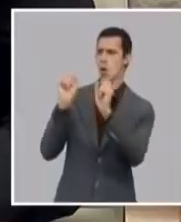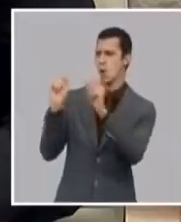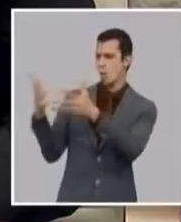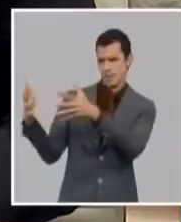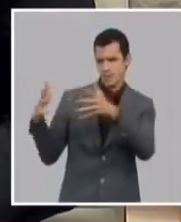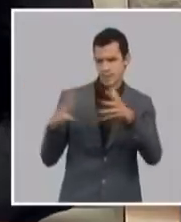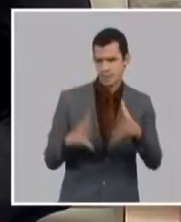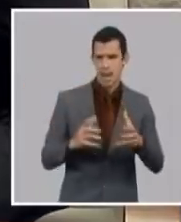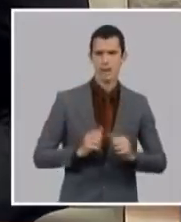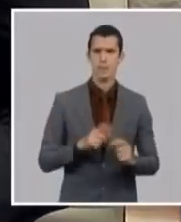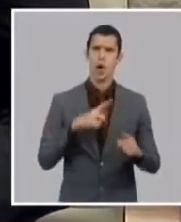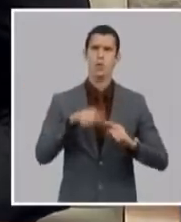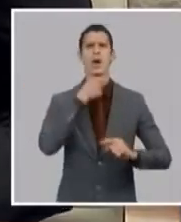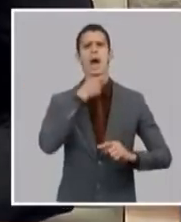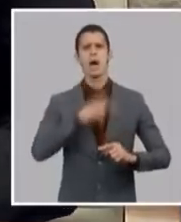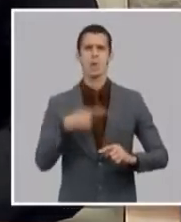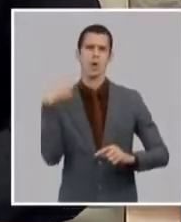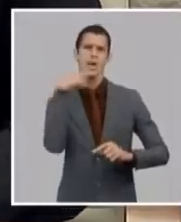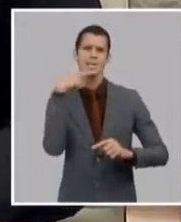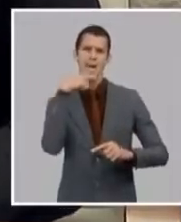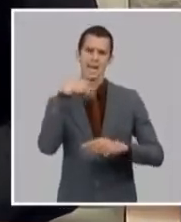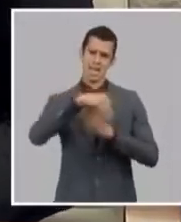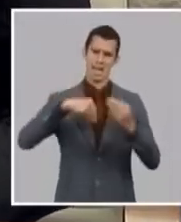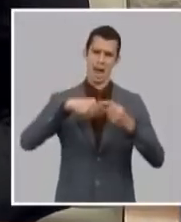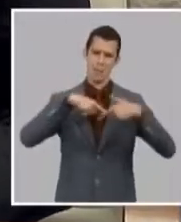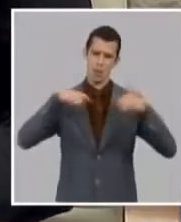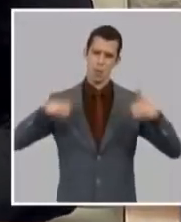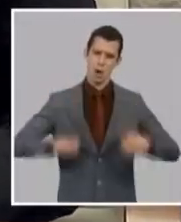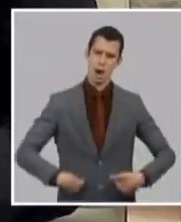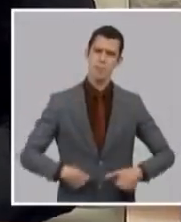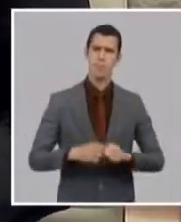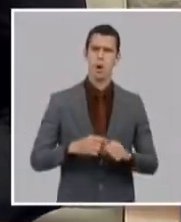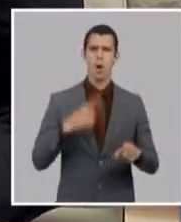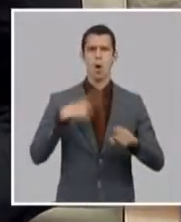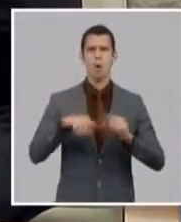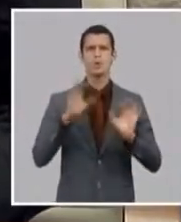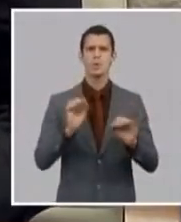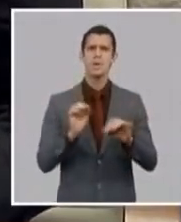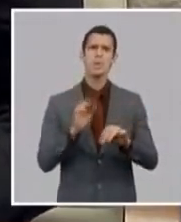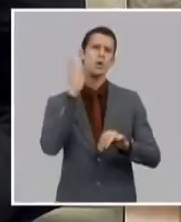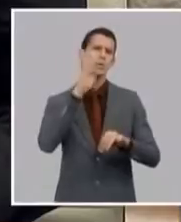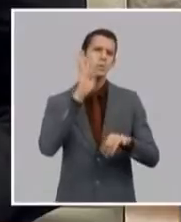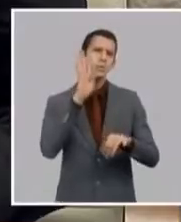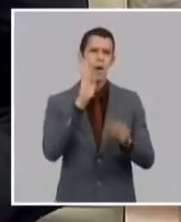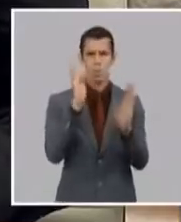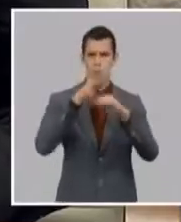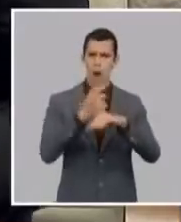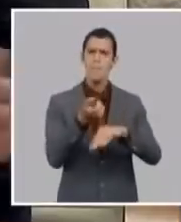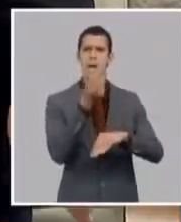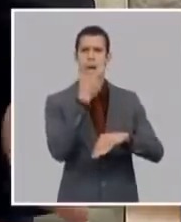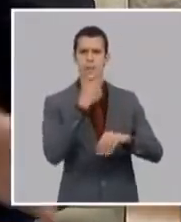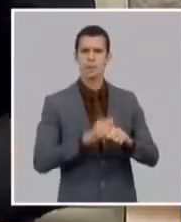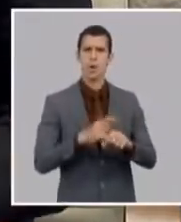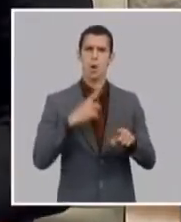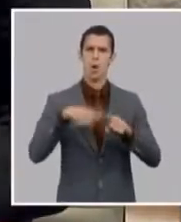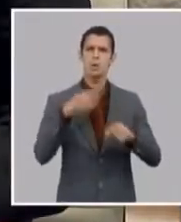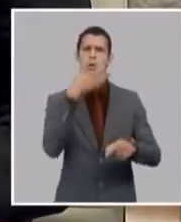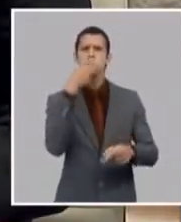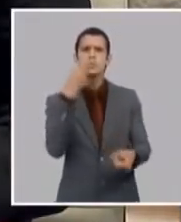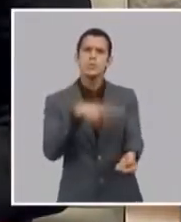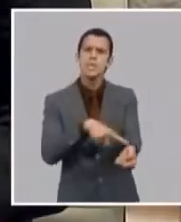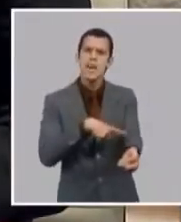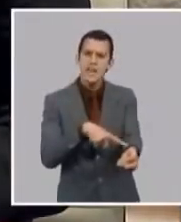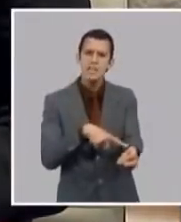hemoviálisis antibióticos para hipertensos para diabéticos otros importantes de la tarjeta del